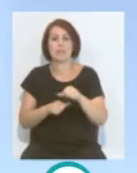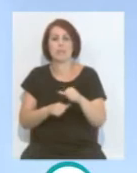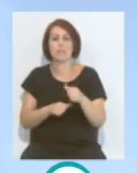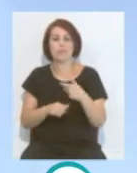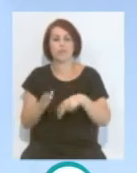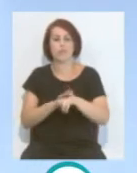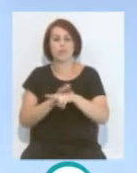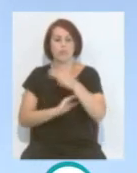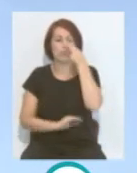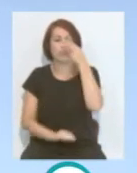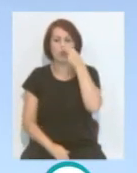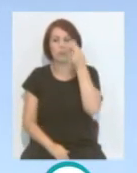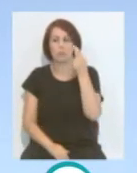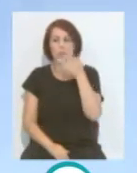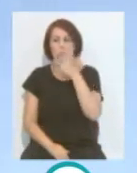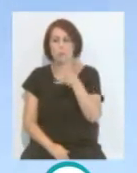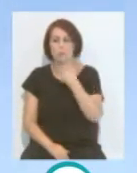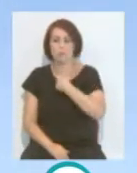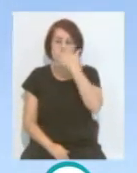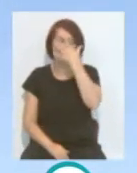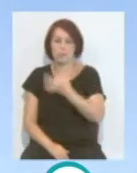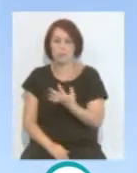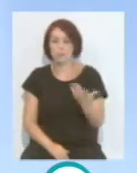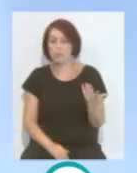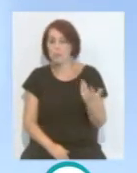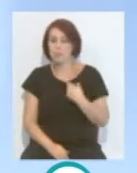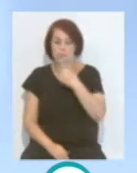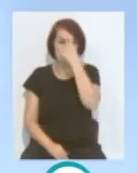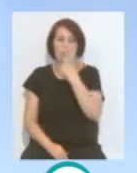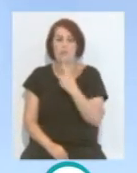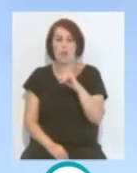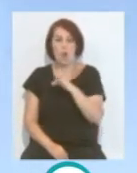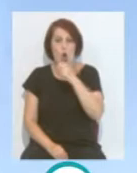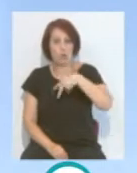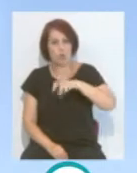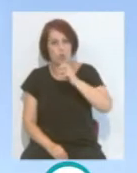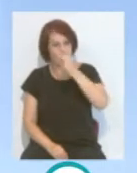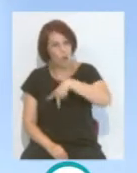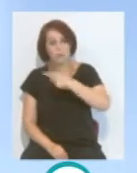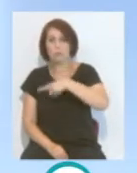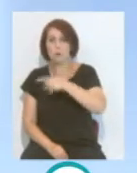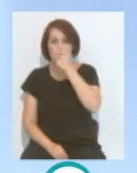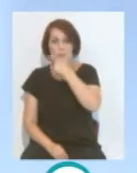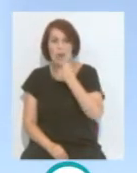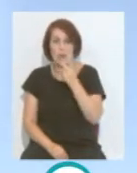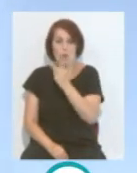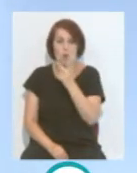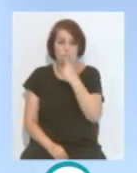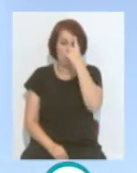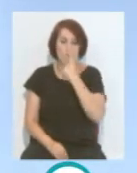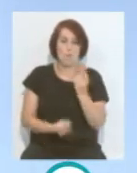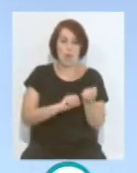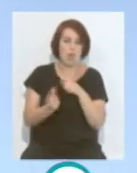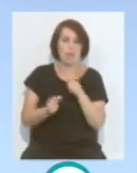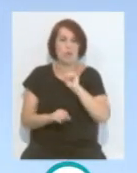futbolista muy interesante, porque creo que cumple con el perfil de Johnson o José María y sí que creo que el club está buscando también